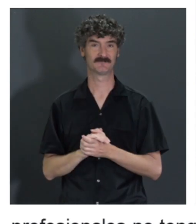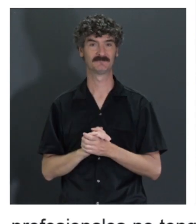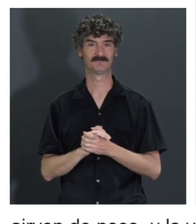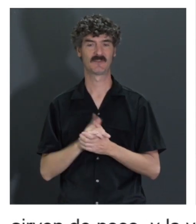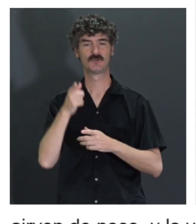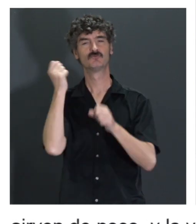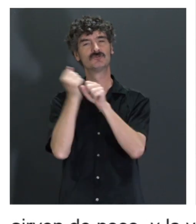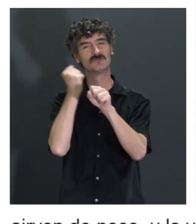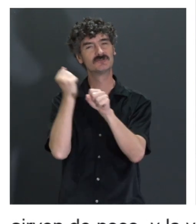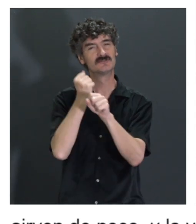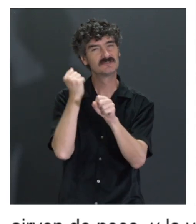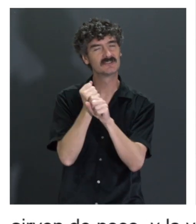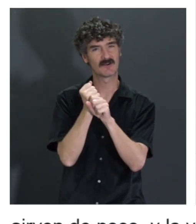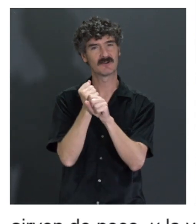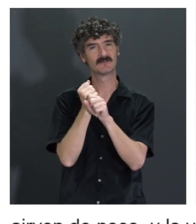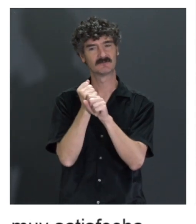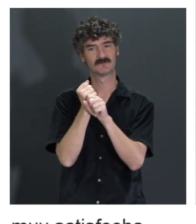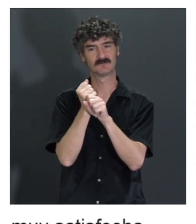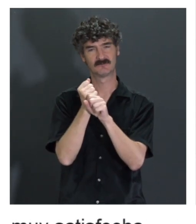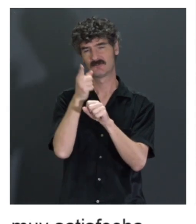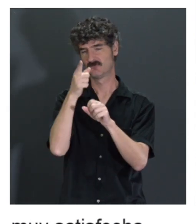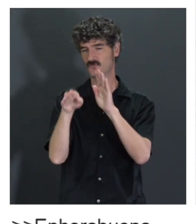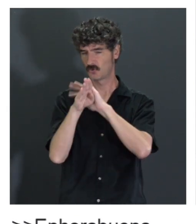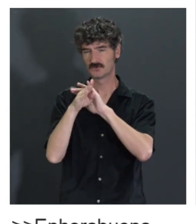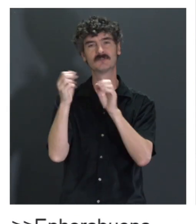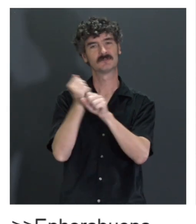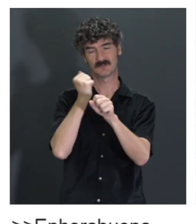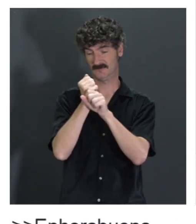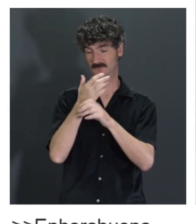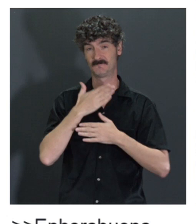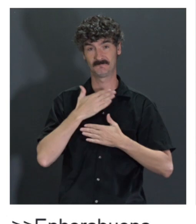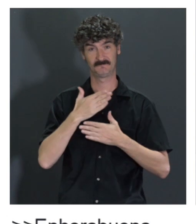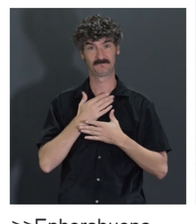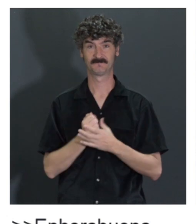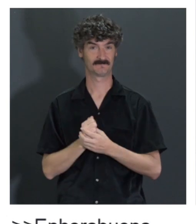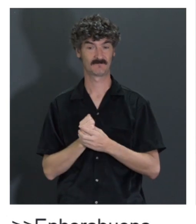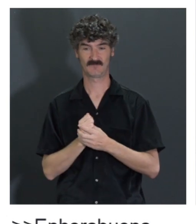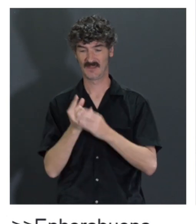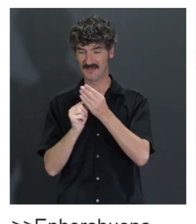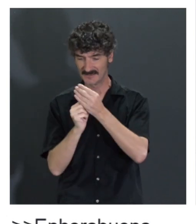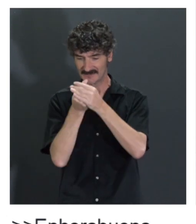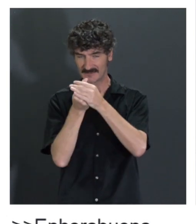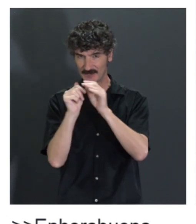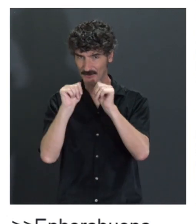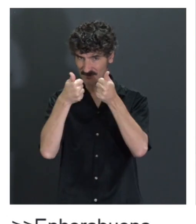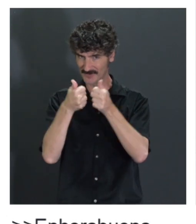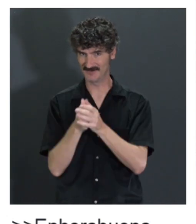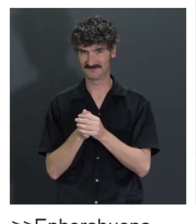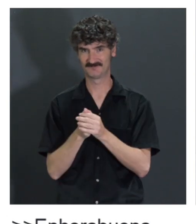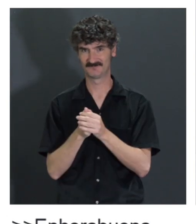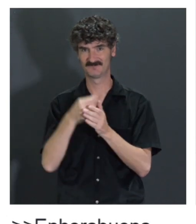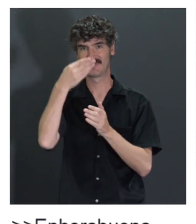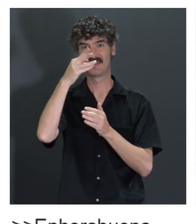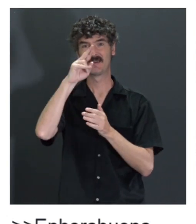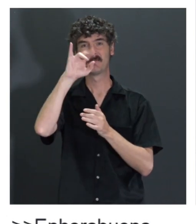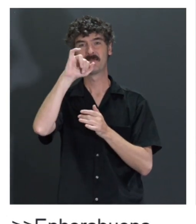esto es una labor. Indicativa, por sembrar. Nada, esto es una labor, sí, sí, es como tú siembras y siembras y ya está. Y tú, Breixo, tienes el lado oscuro.